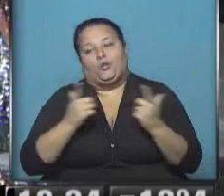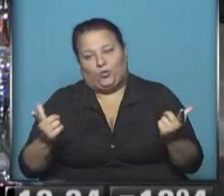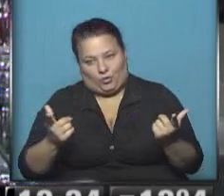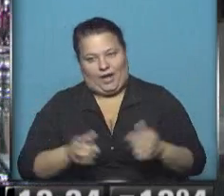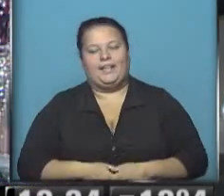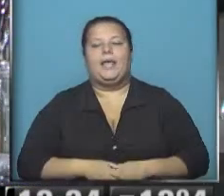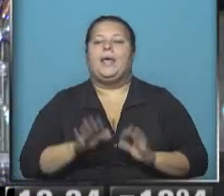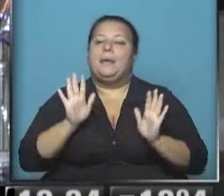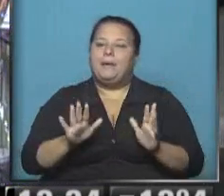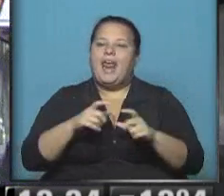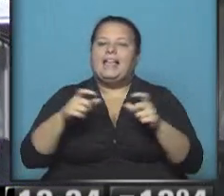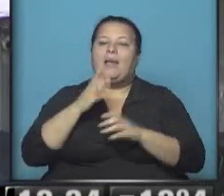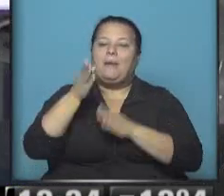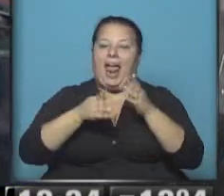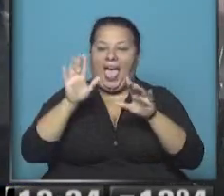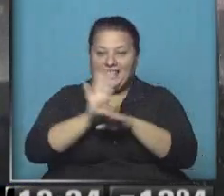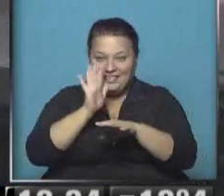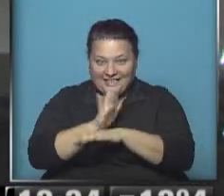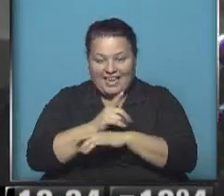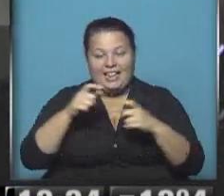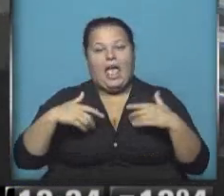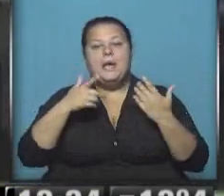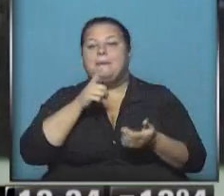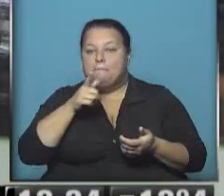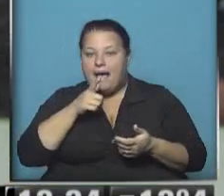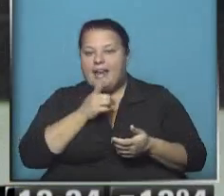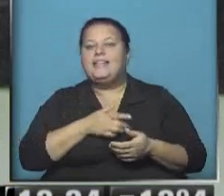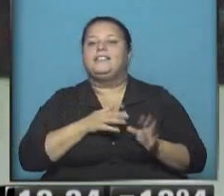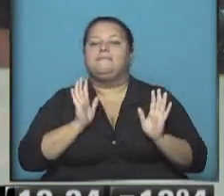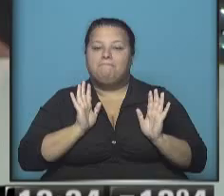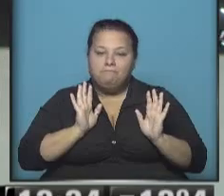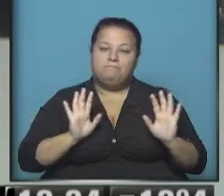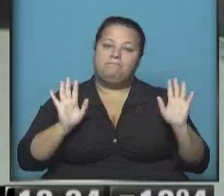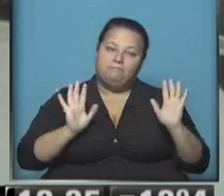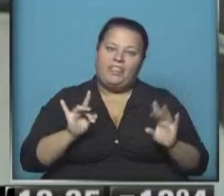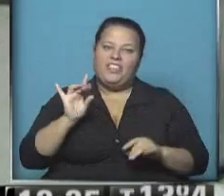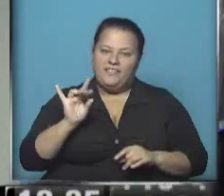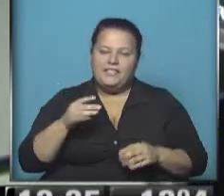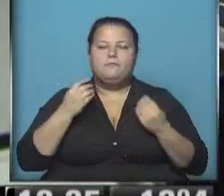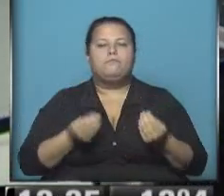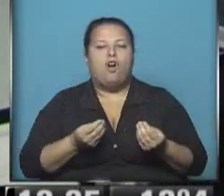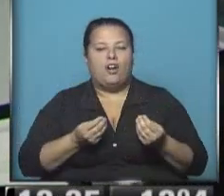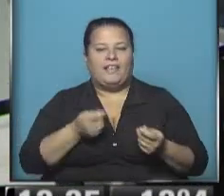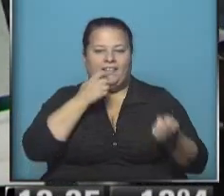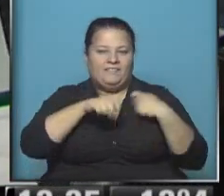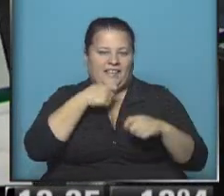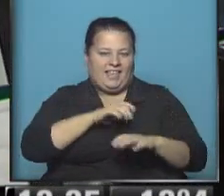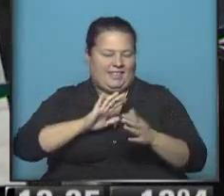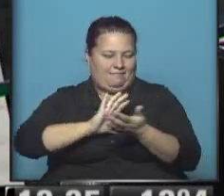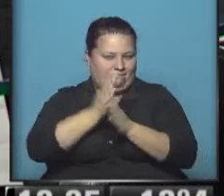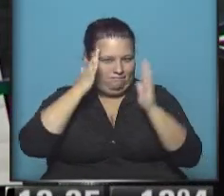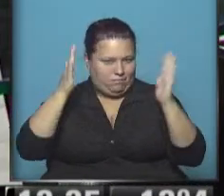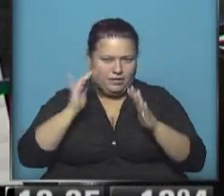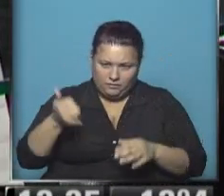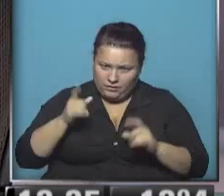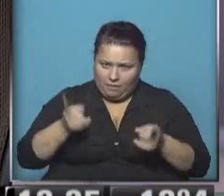Eso mismo, pero entradas para el cine, ya que hablábamos de entradas, parece que fueron complicadas porque se vendieron a rajatabla